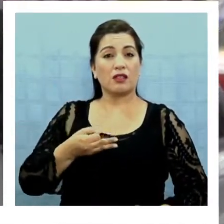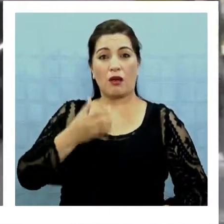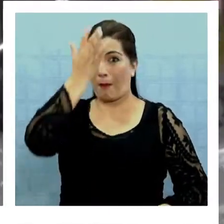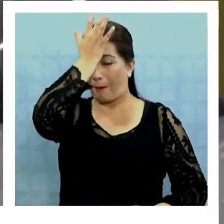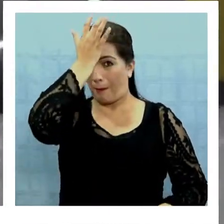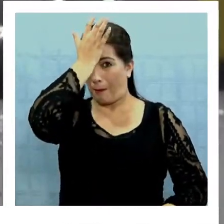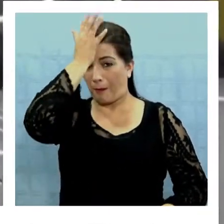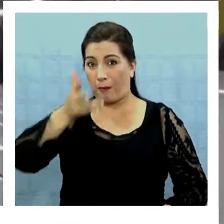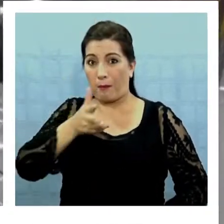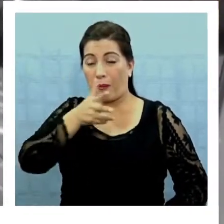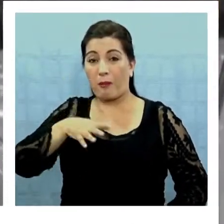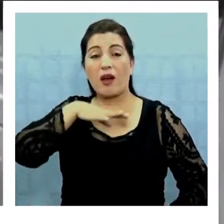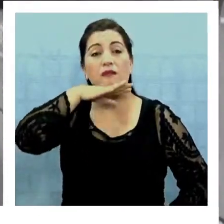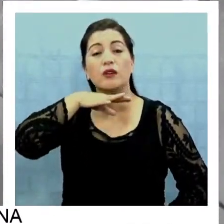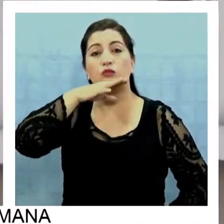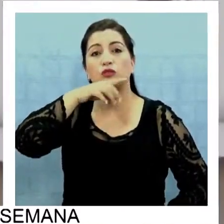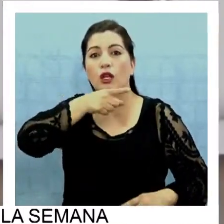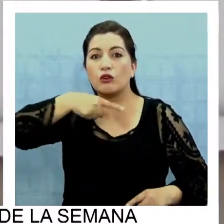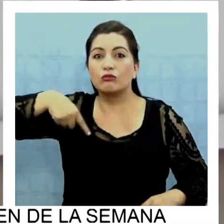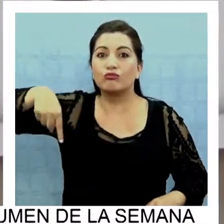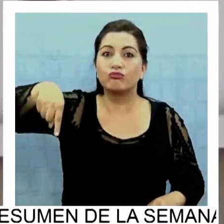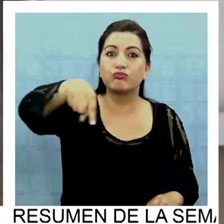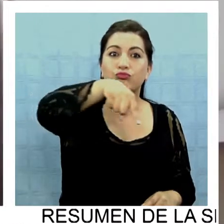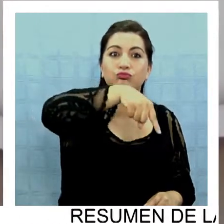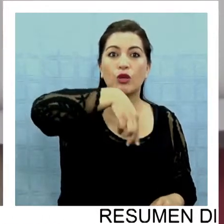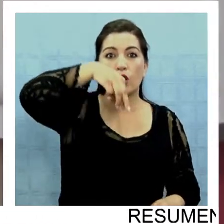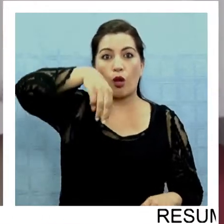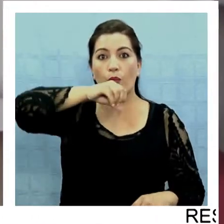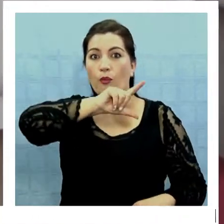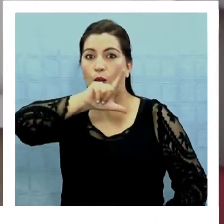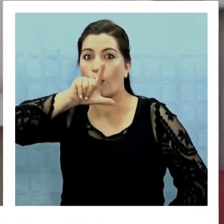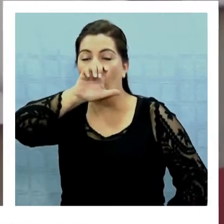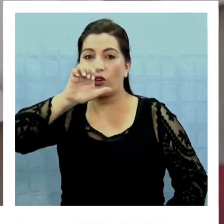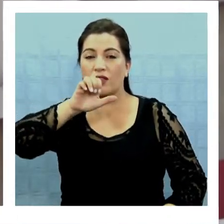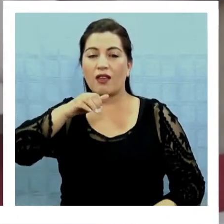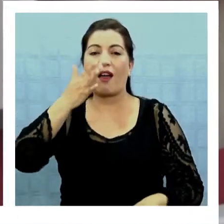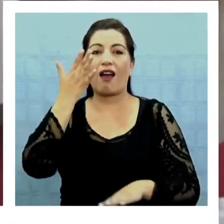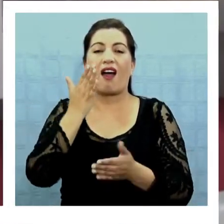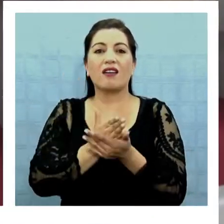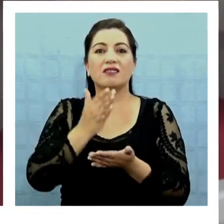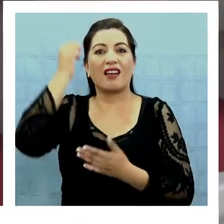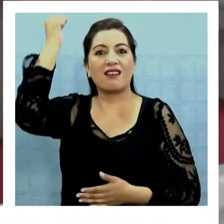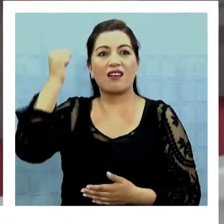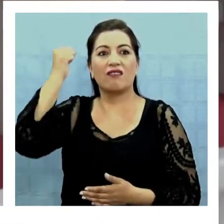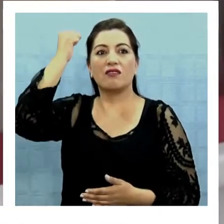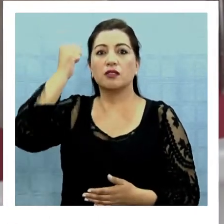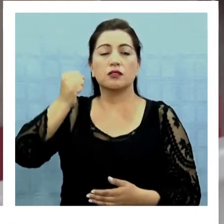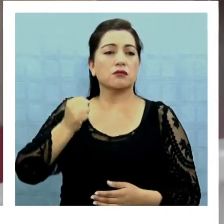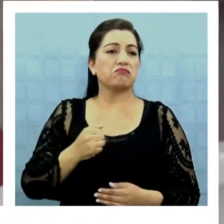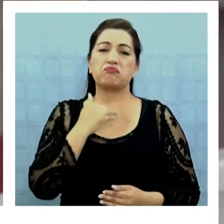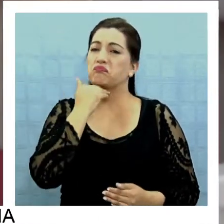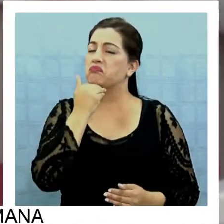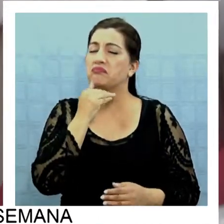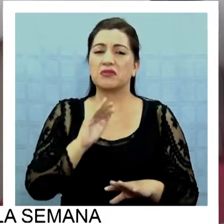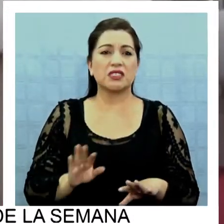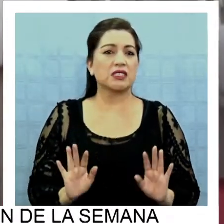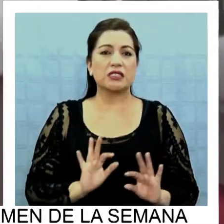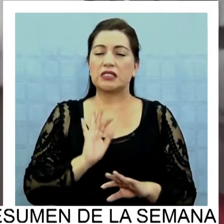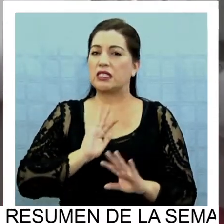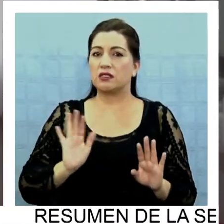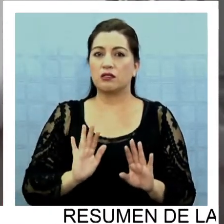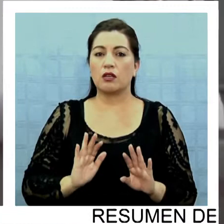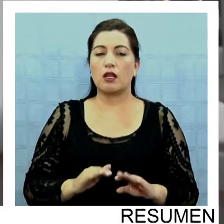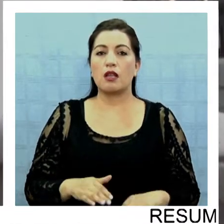el sumo pontífice en su recorrido desde la rotonda de los Molles hasta la península de Cabancha es austero por orden directa